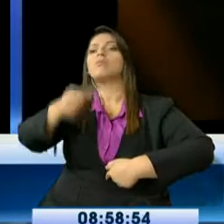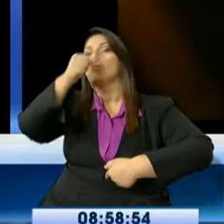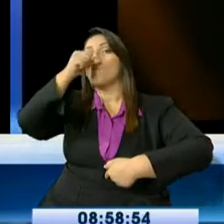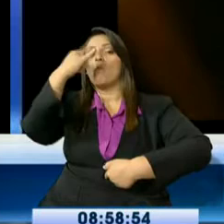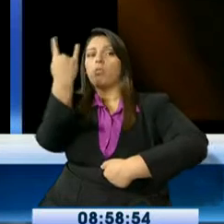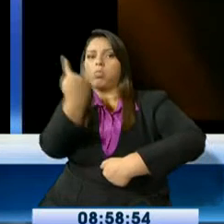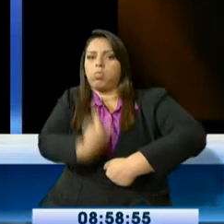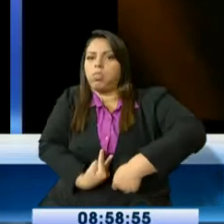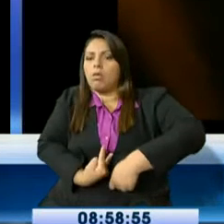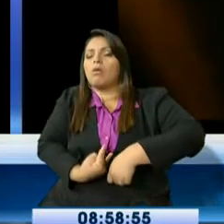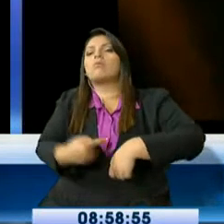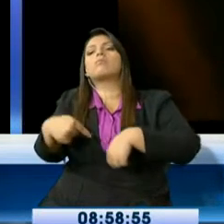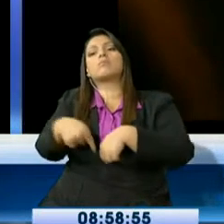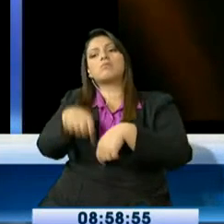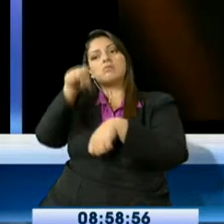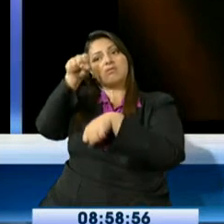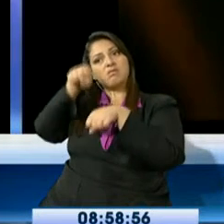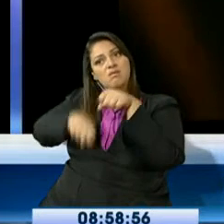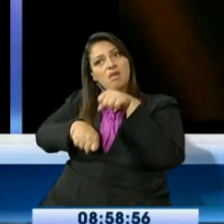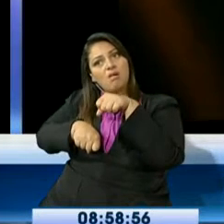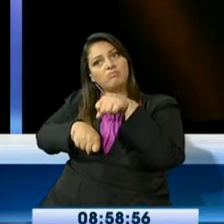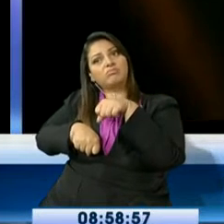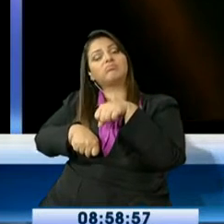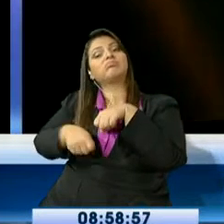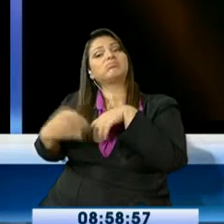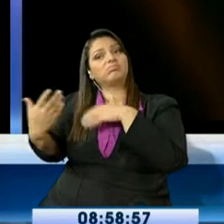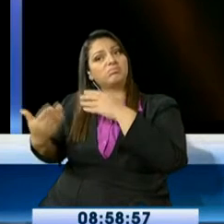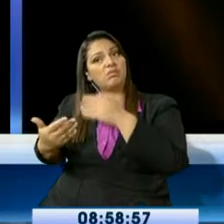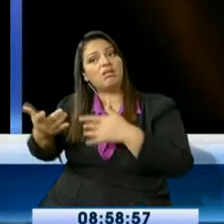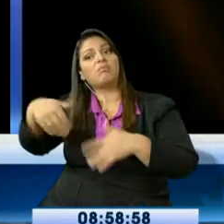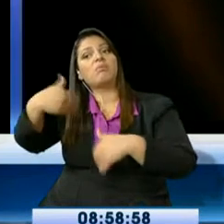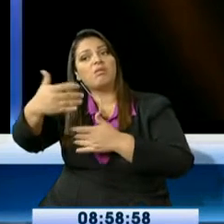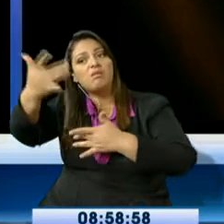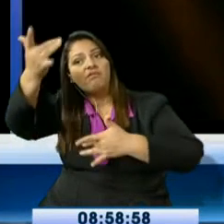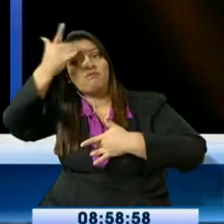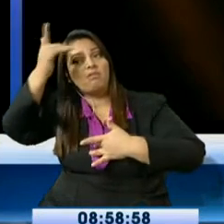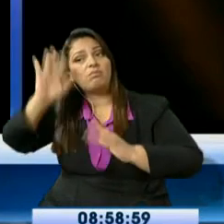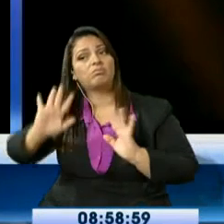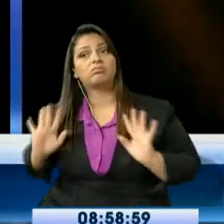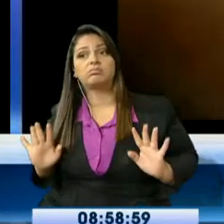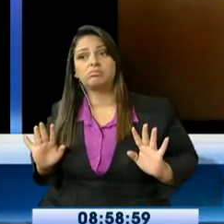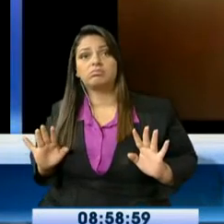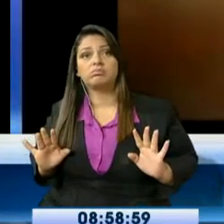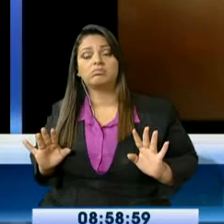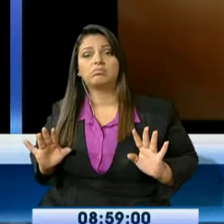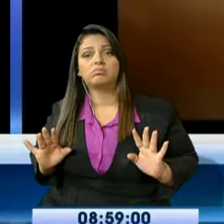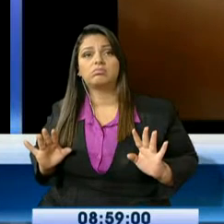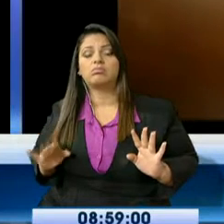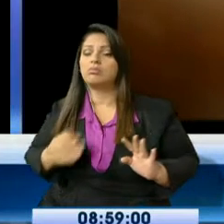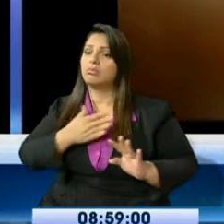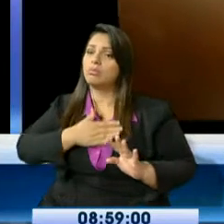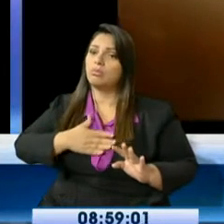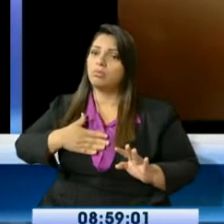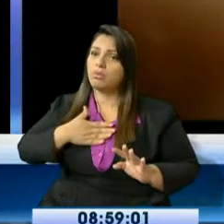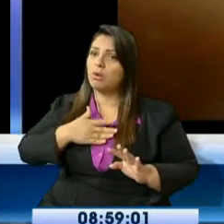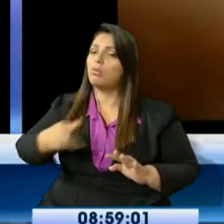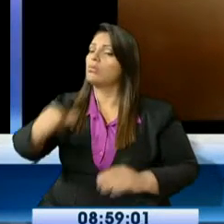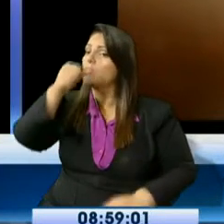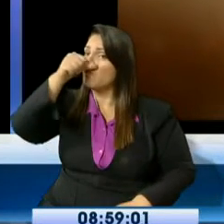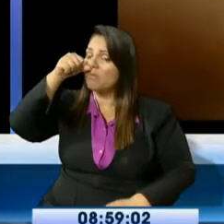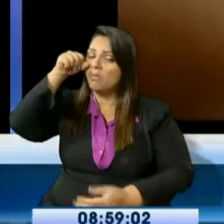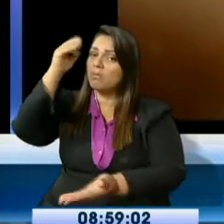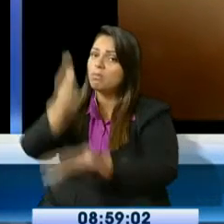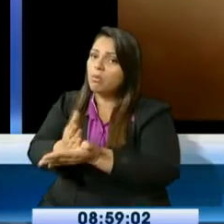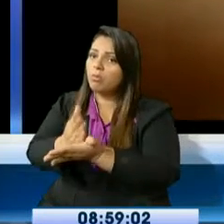atraviesa la placenta. Todo lo que ella consumía pasa por dentro de su bebé. Entonces le dijimos, señora, por favor, no esté consumiendo.